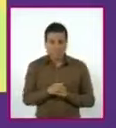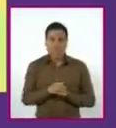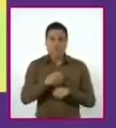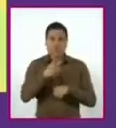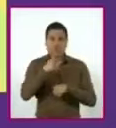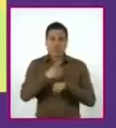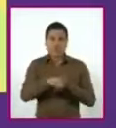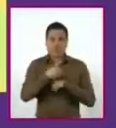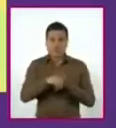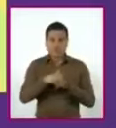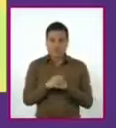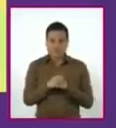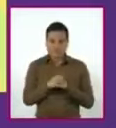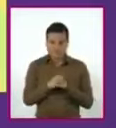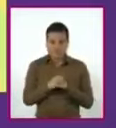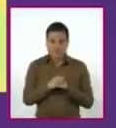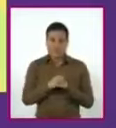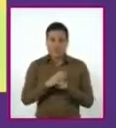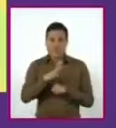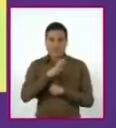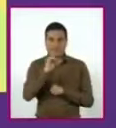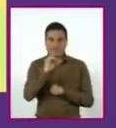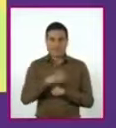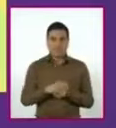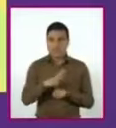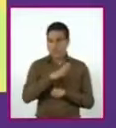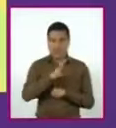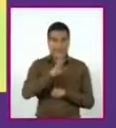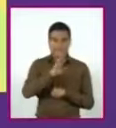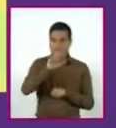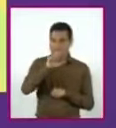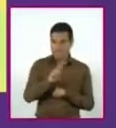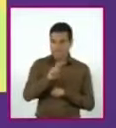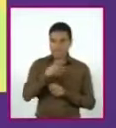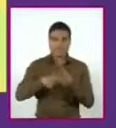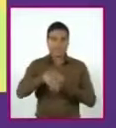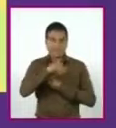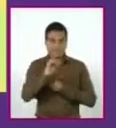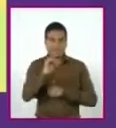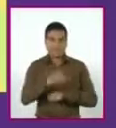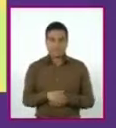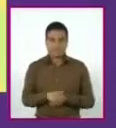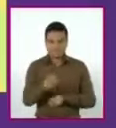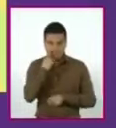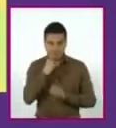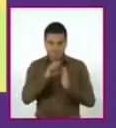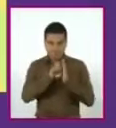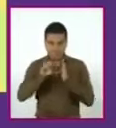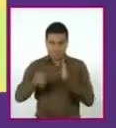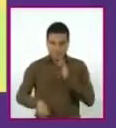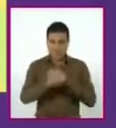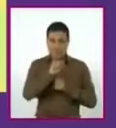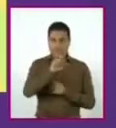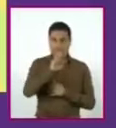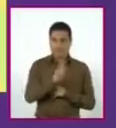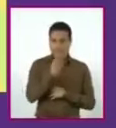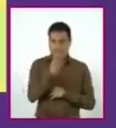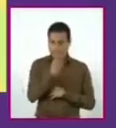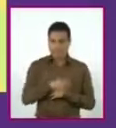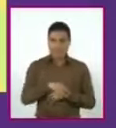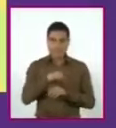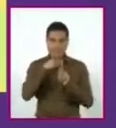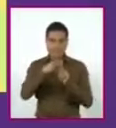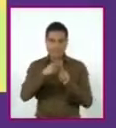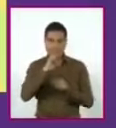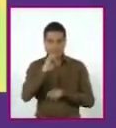es decir, no aparece bx y se tiene una ecuación de la forma ax cuadrada más